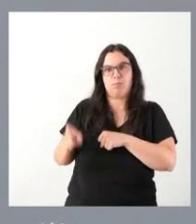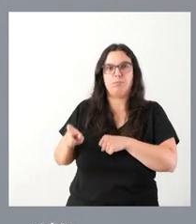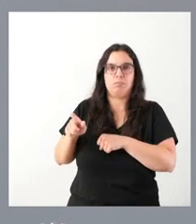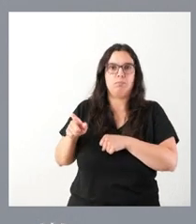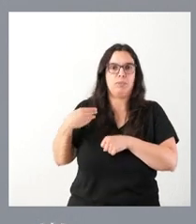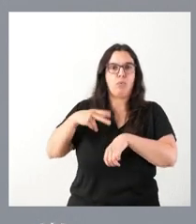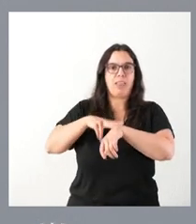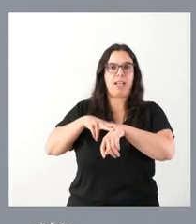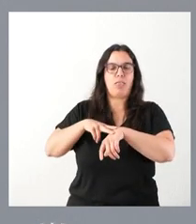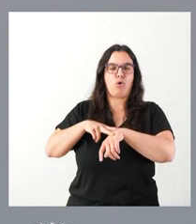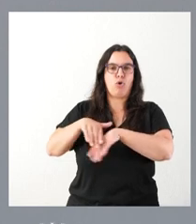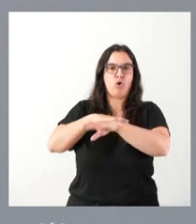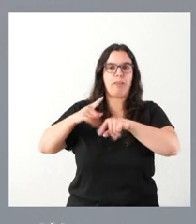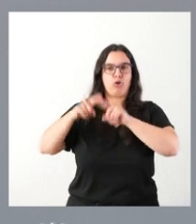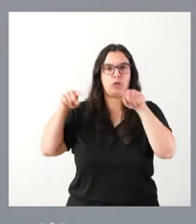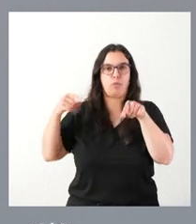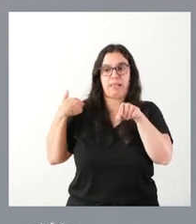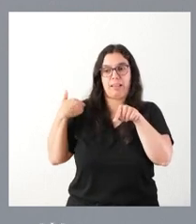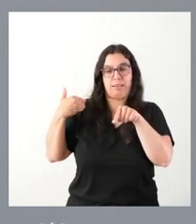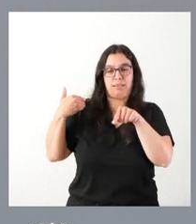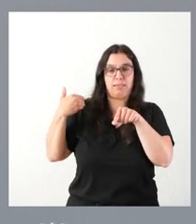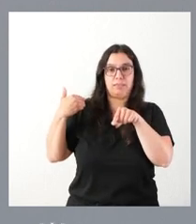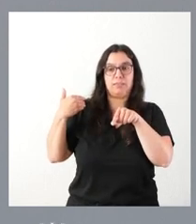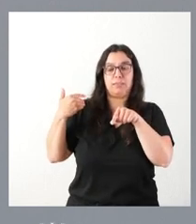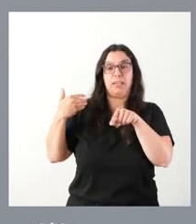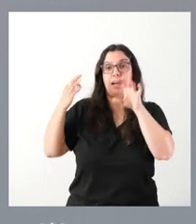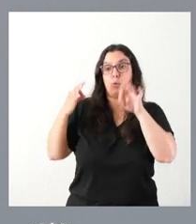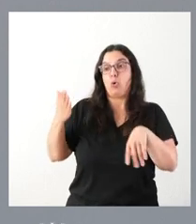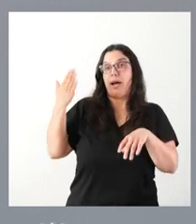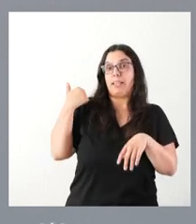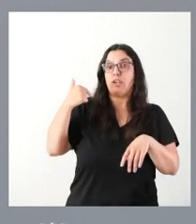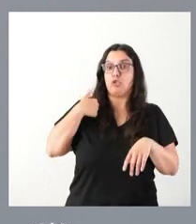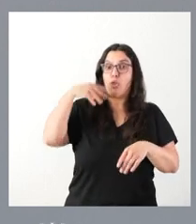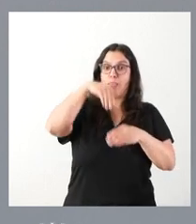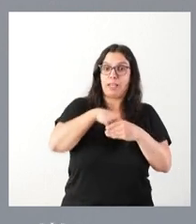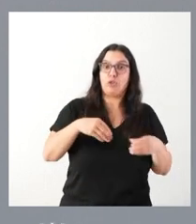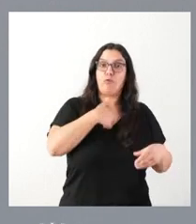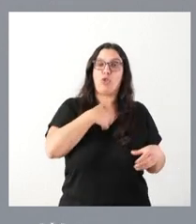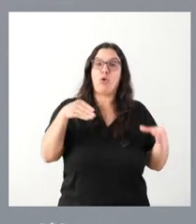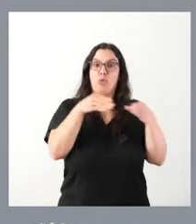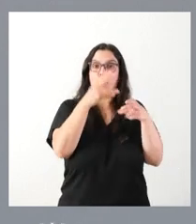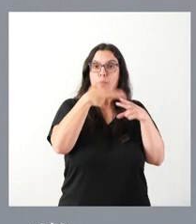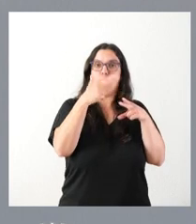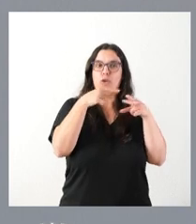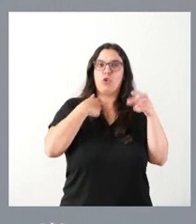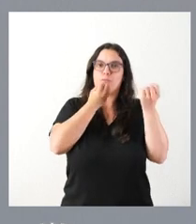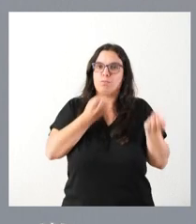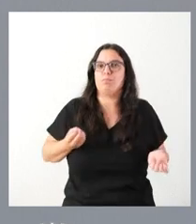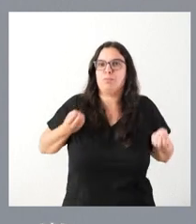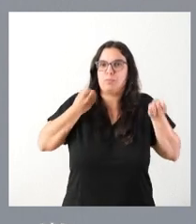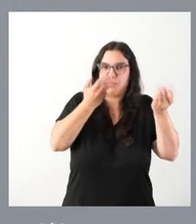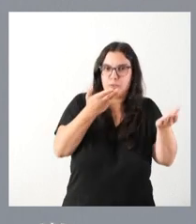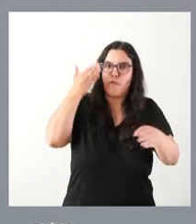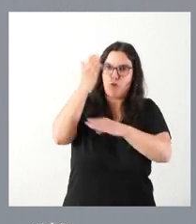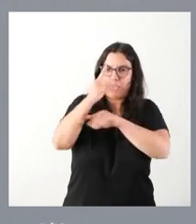que, además, ayer, en calidad de miembro de un partido político, tuve la ocasión de manifestarlo en la provincia